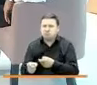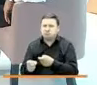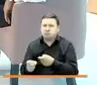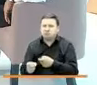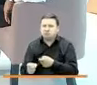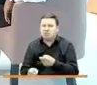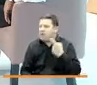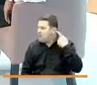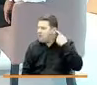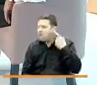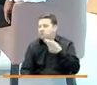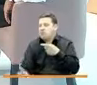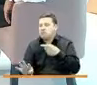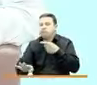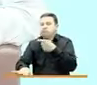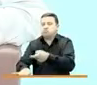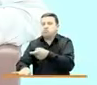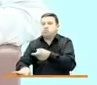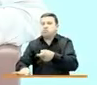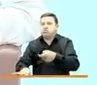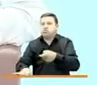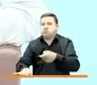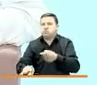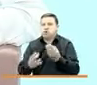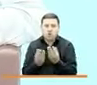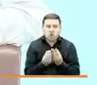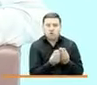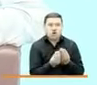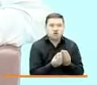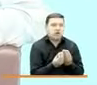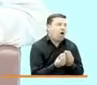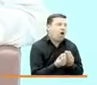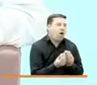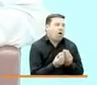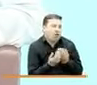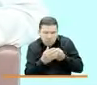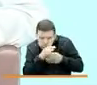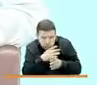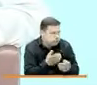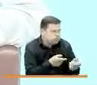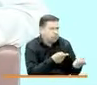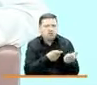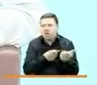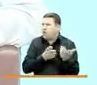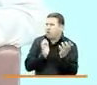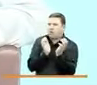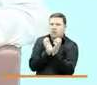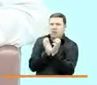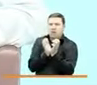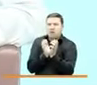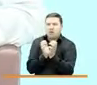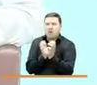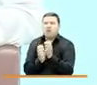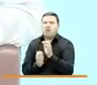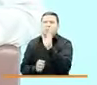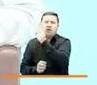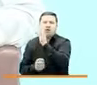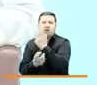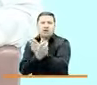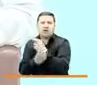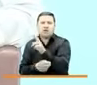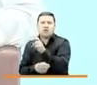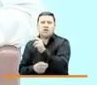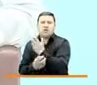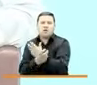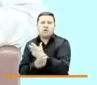cuando estaba asesionando el Consejo de la Ciudad. Rivera queda en el departamento de Luila y Marta